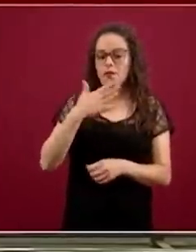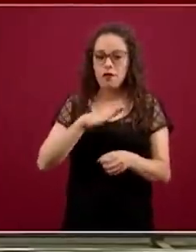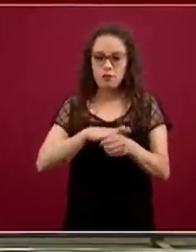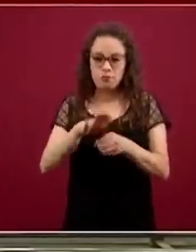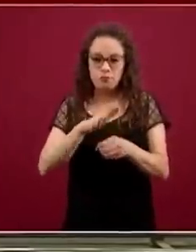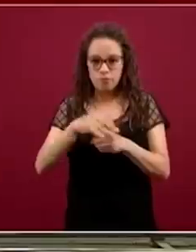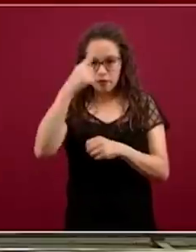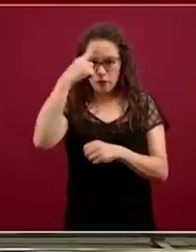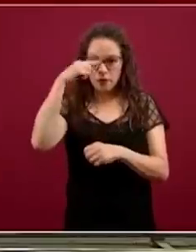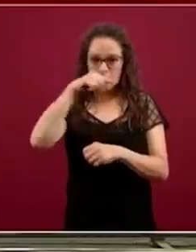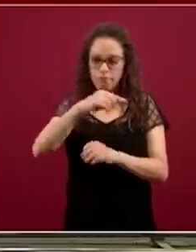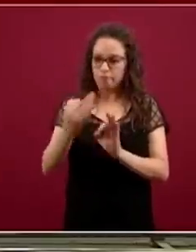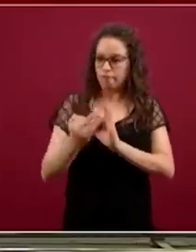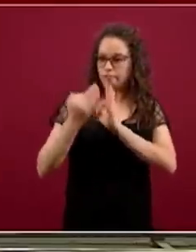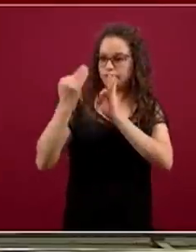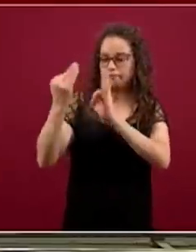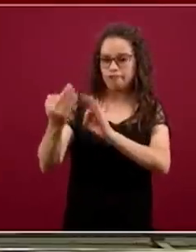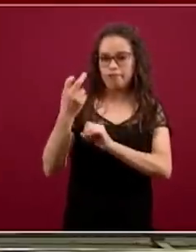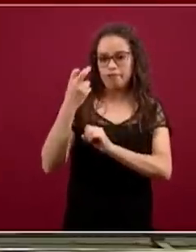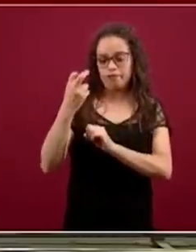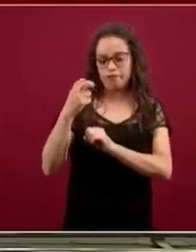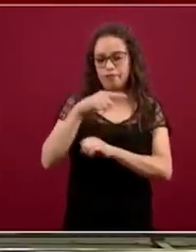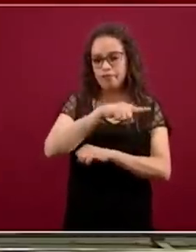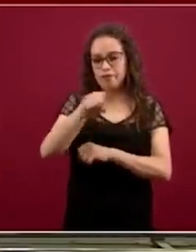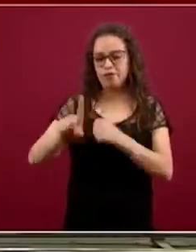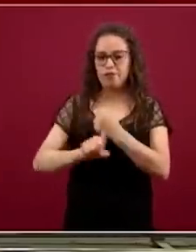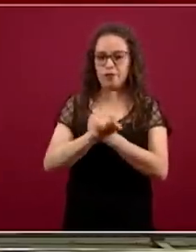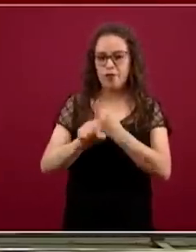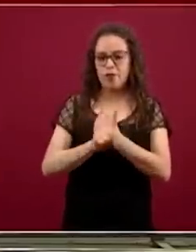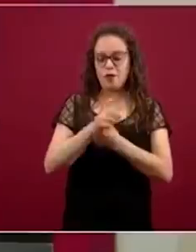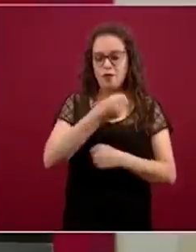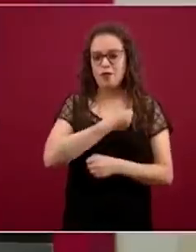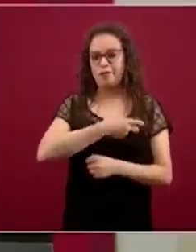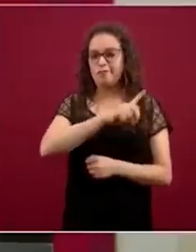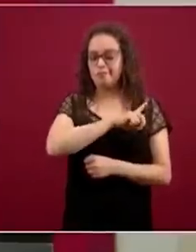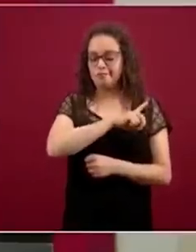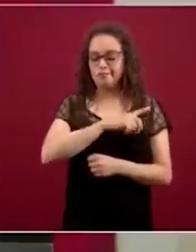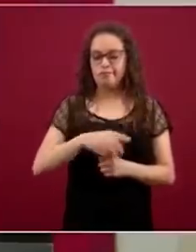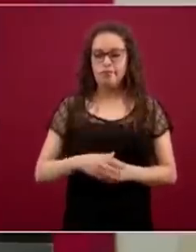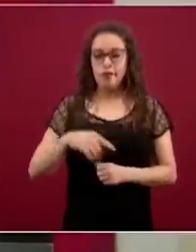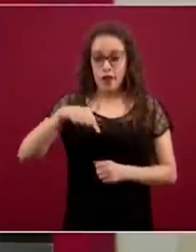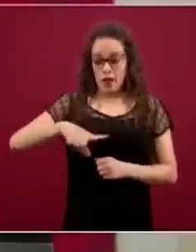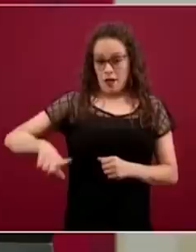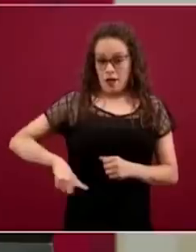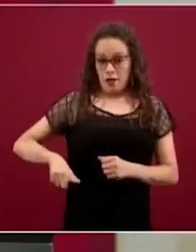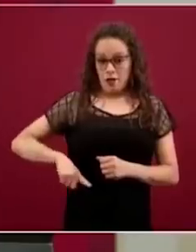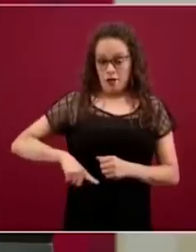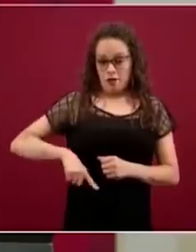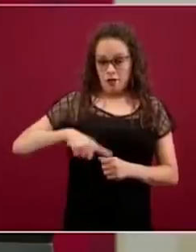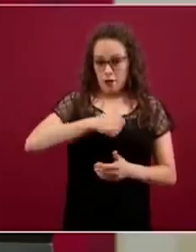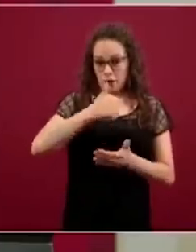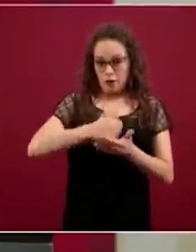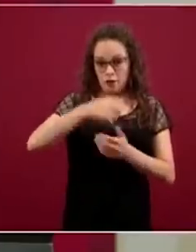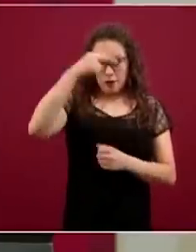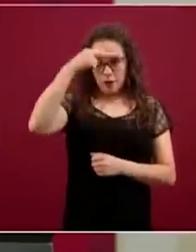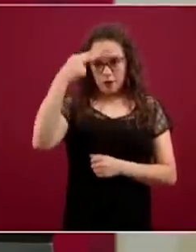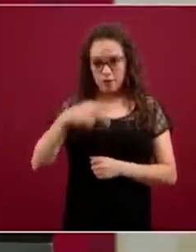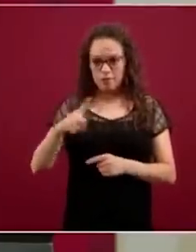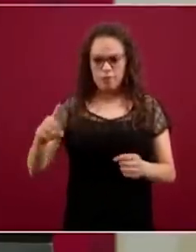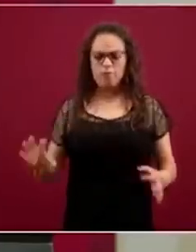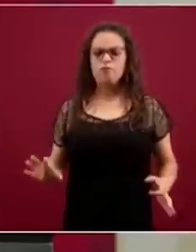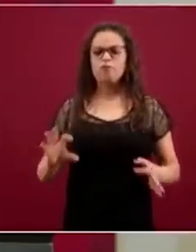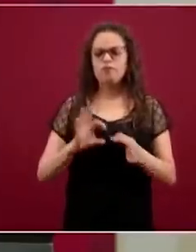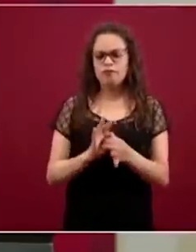enfrentar este reto. Entonces, el gobierno de la Ciudad de México efectivamente ha identificado esta colaboración con la